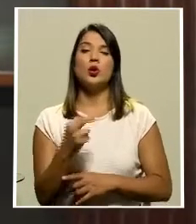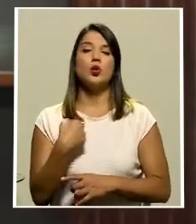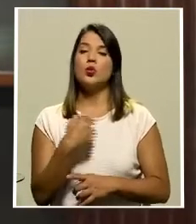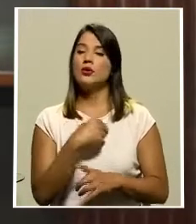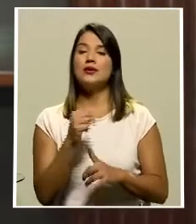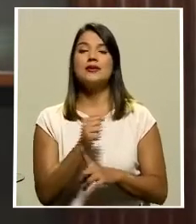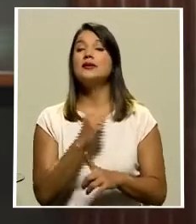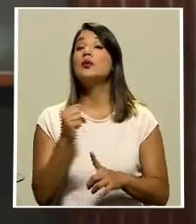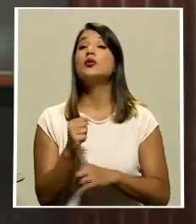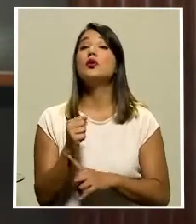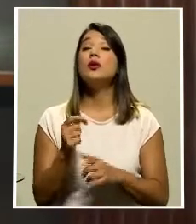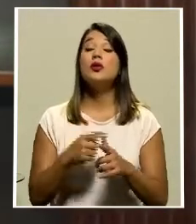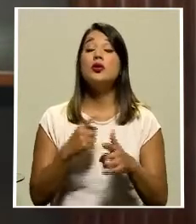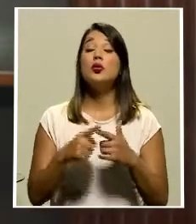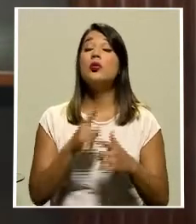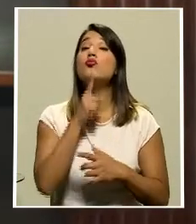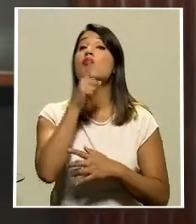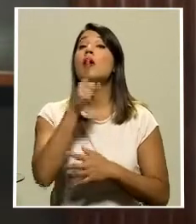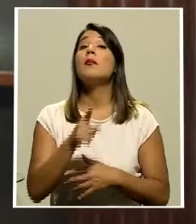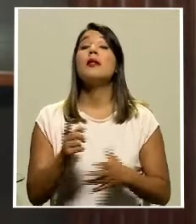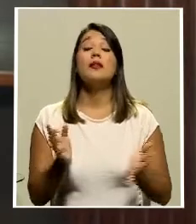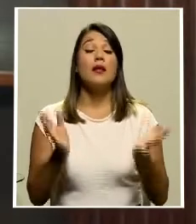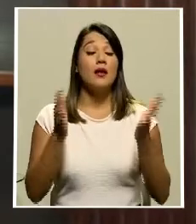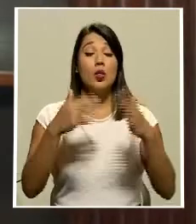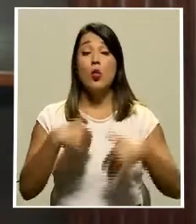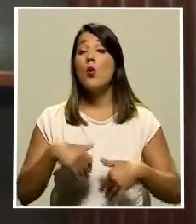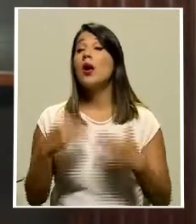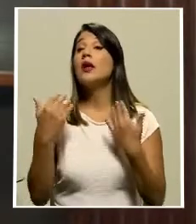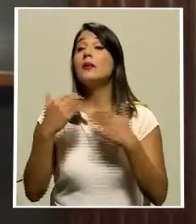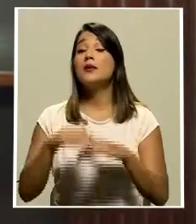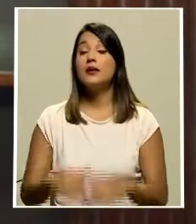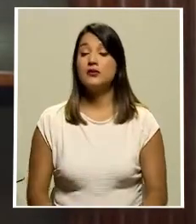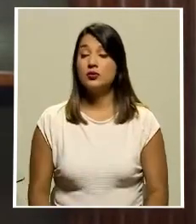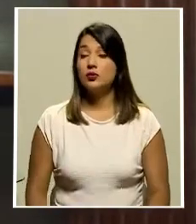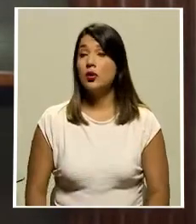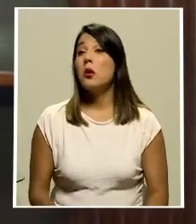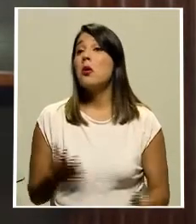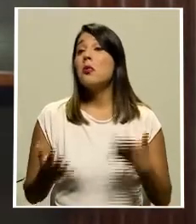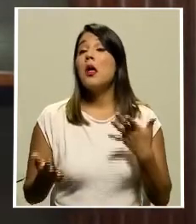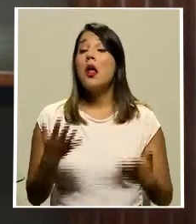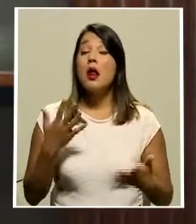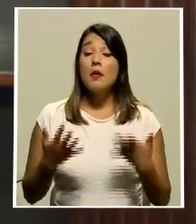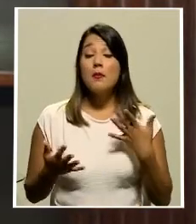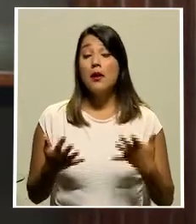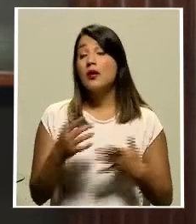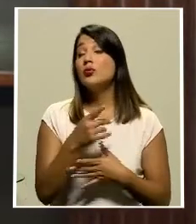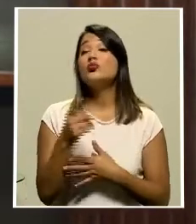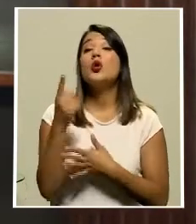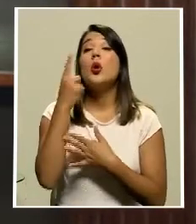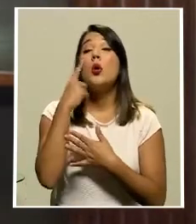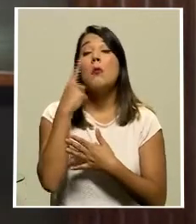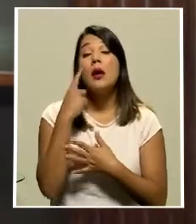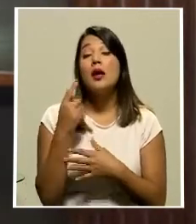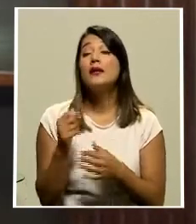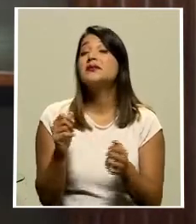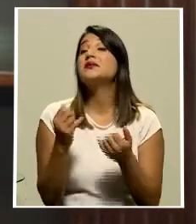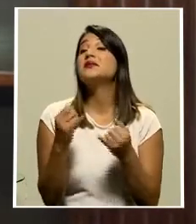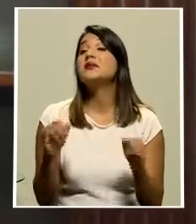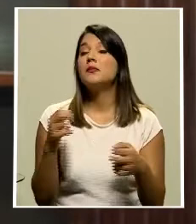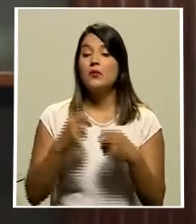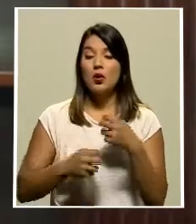entonces en realidad no existe tal limitación puede ser que lo consideren algunos que inconveniente o